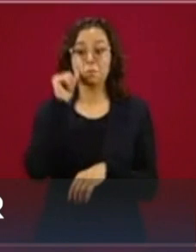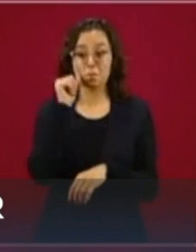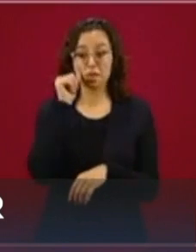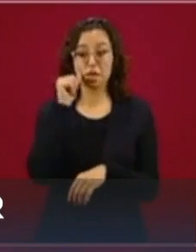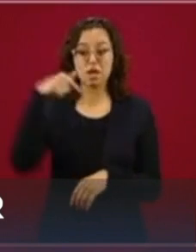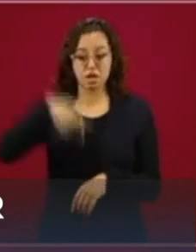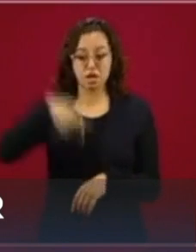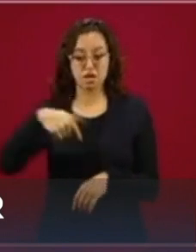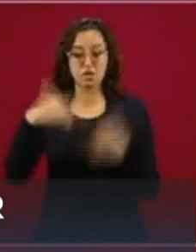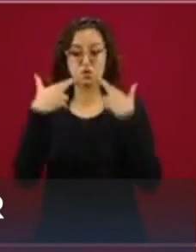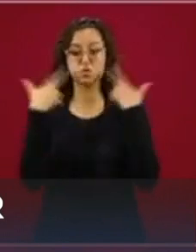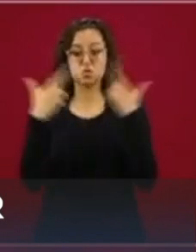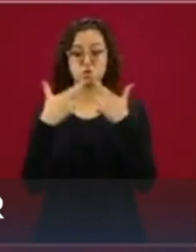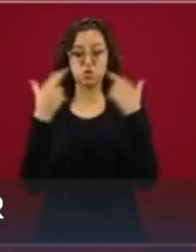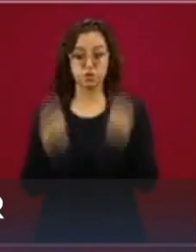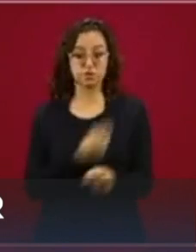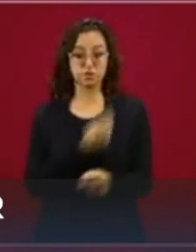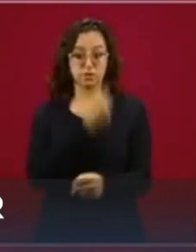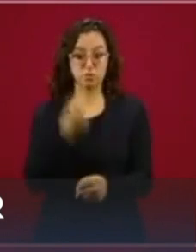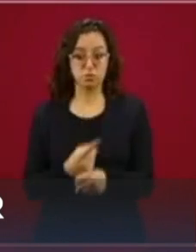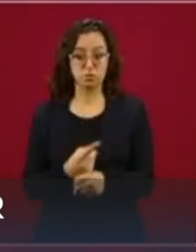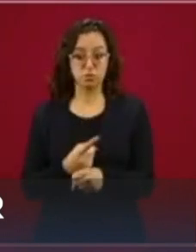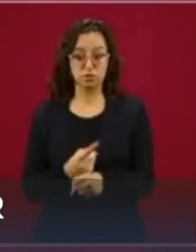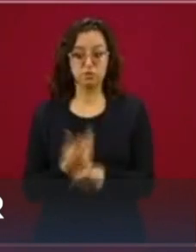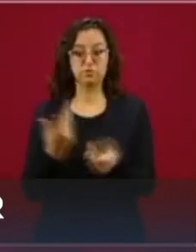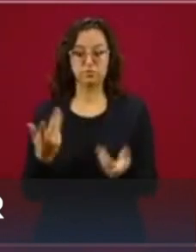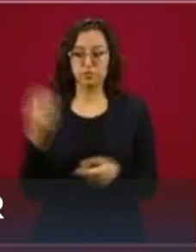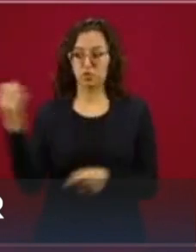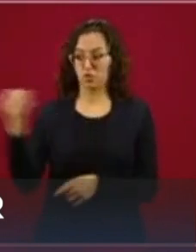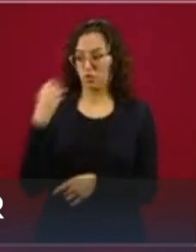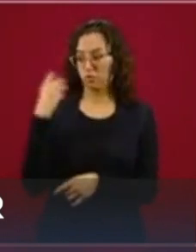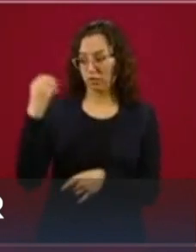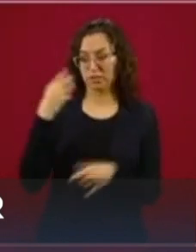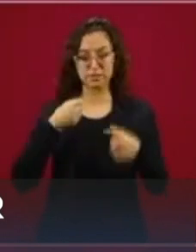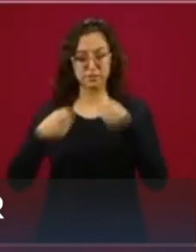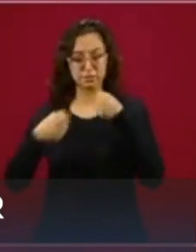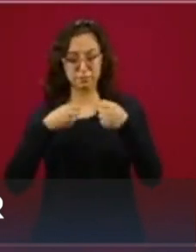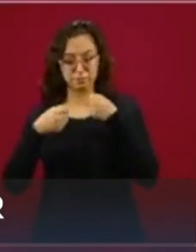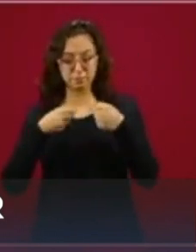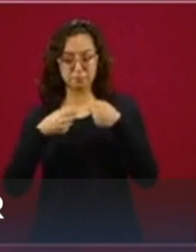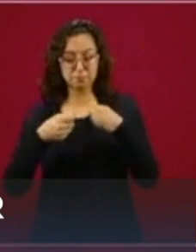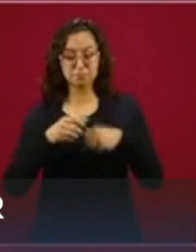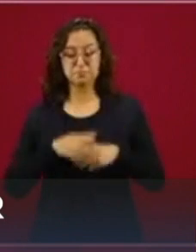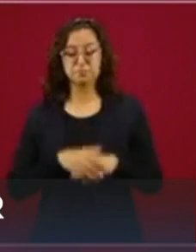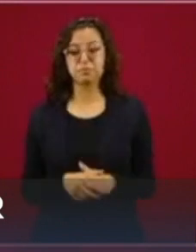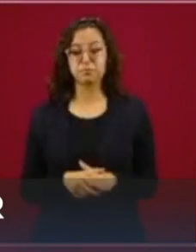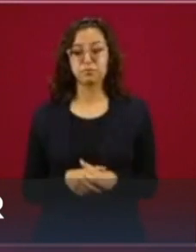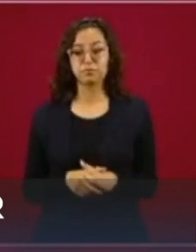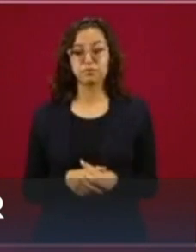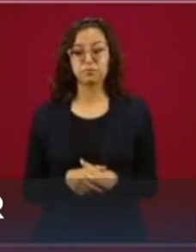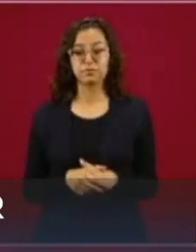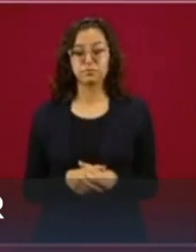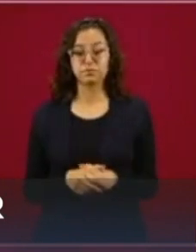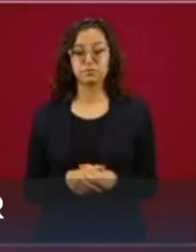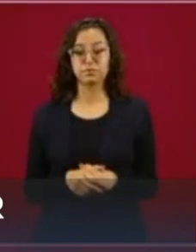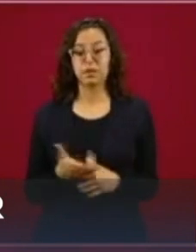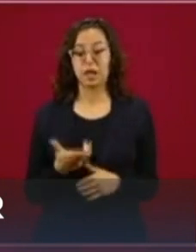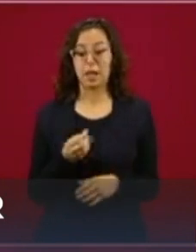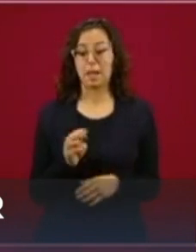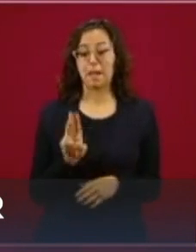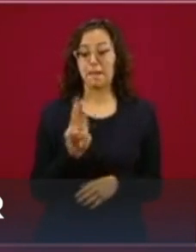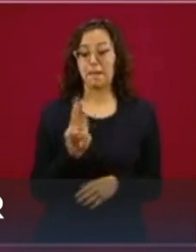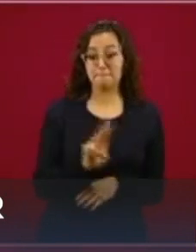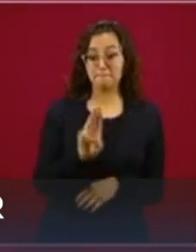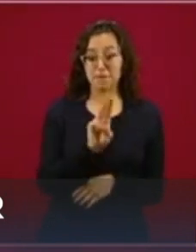reunión de seguridad y en esta conferencia de prensa. Y miércoles, jueves y